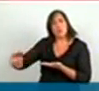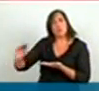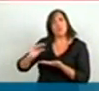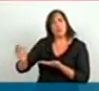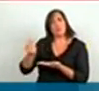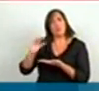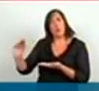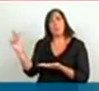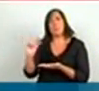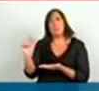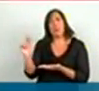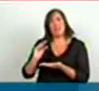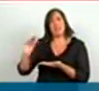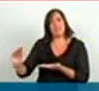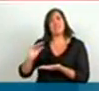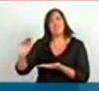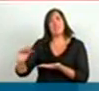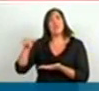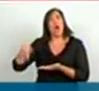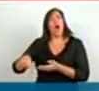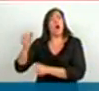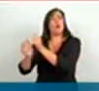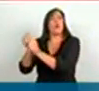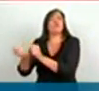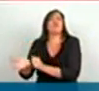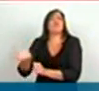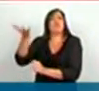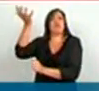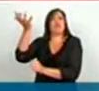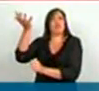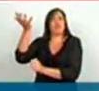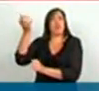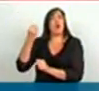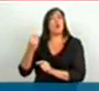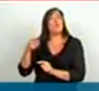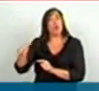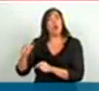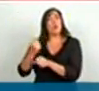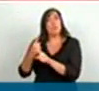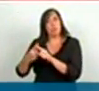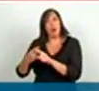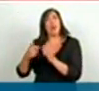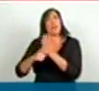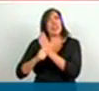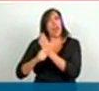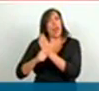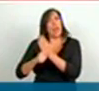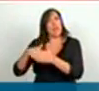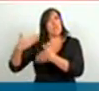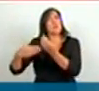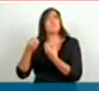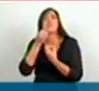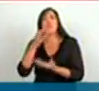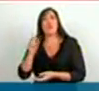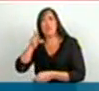tenemos una de las industrias avícolas más importantes. No solamente en desarrollo y crecimiento de la carne misma, sino que hasta